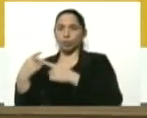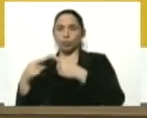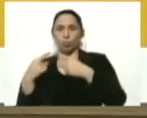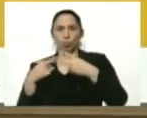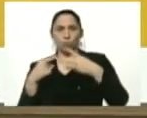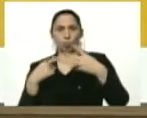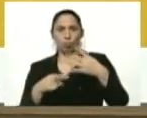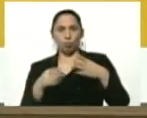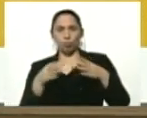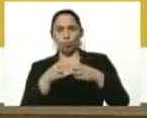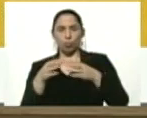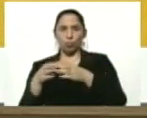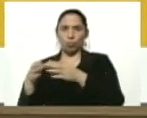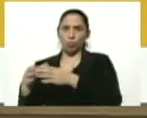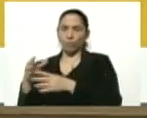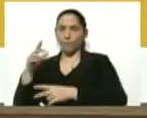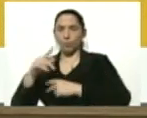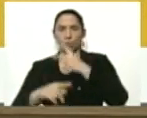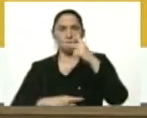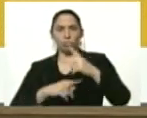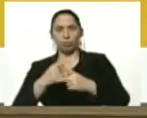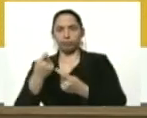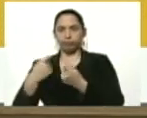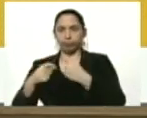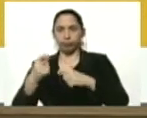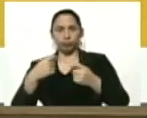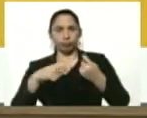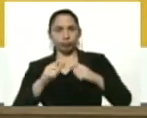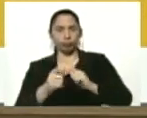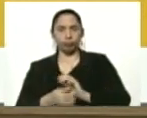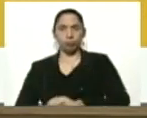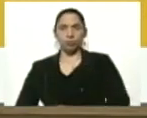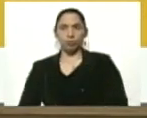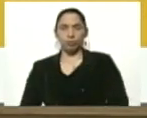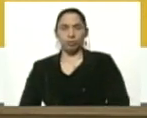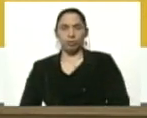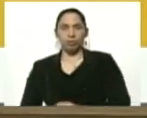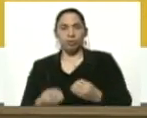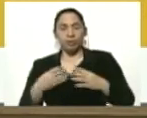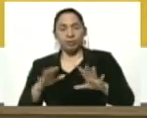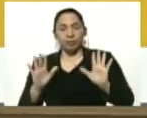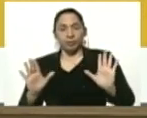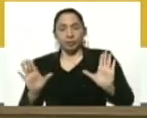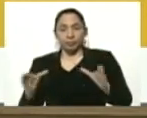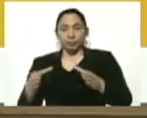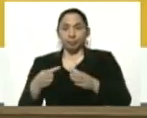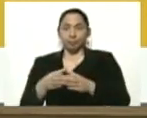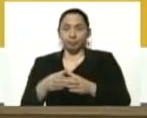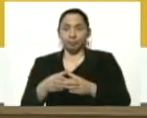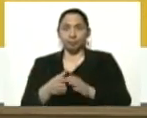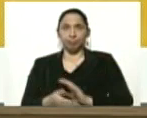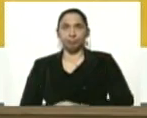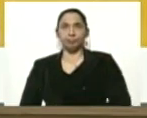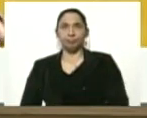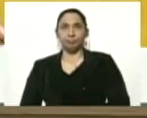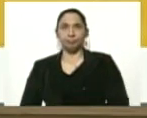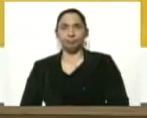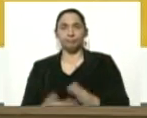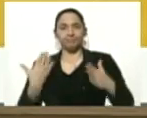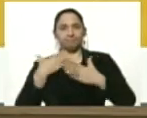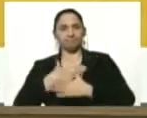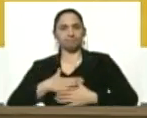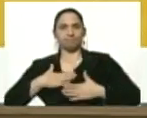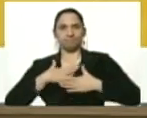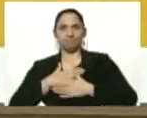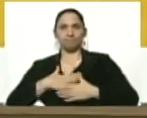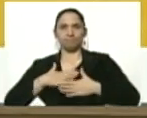sectores productivos y comerciales. Así que ha sido una reunión realmente muy satisfactoria.